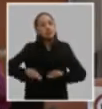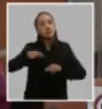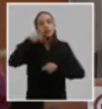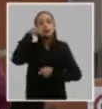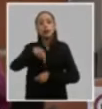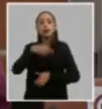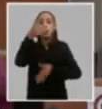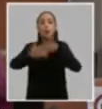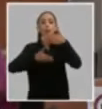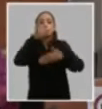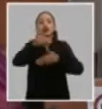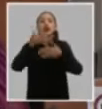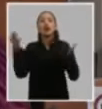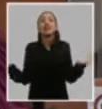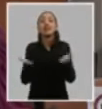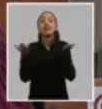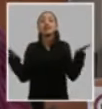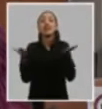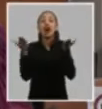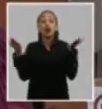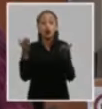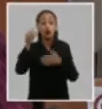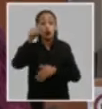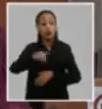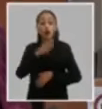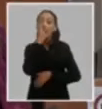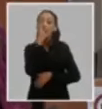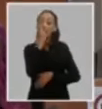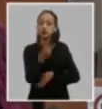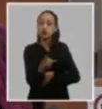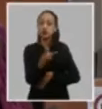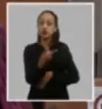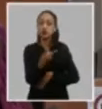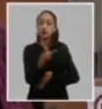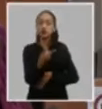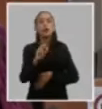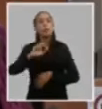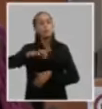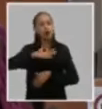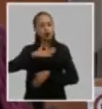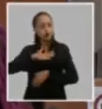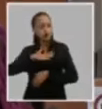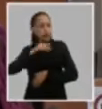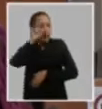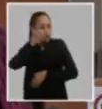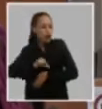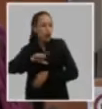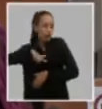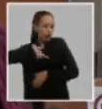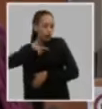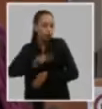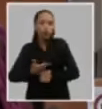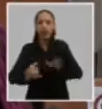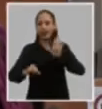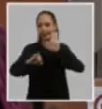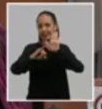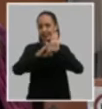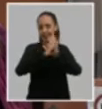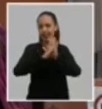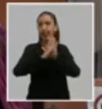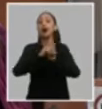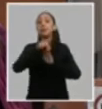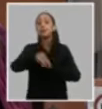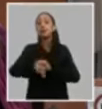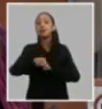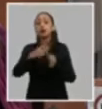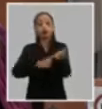vinculadas a los procesos de desarrollo territorial y la atención que prestemos a su cultura a su identidad a esa tradición que tiene